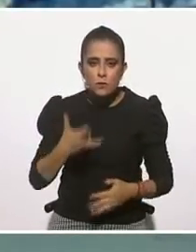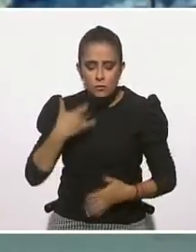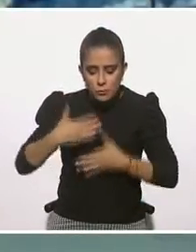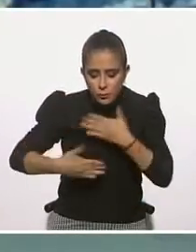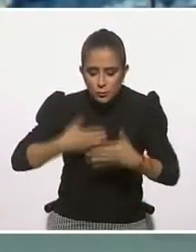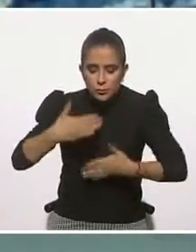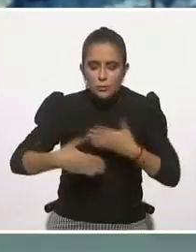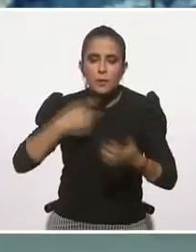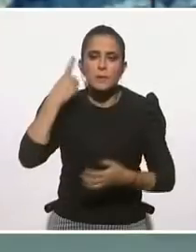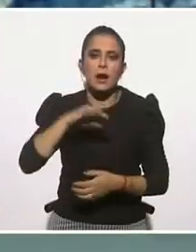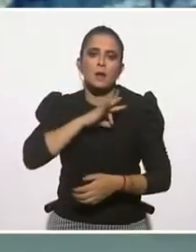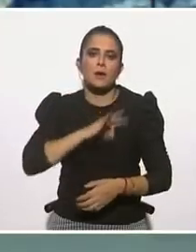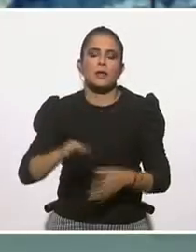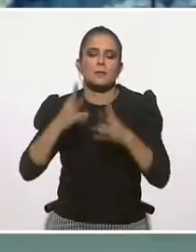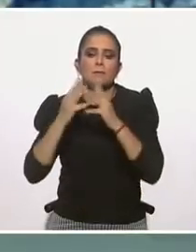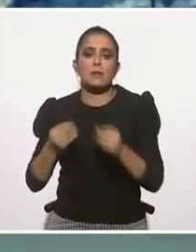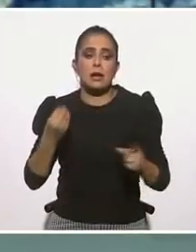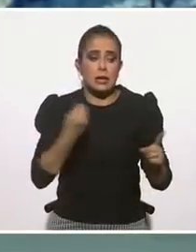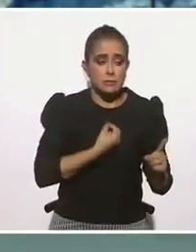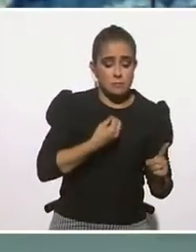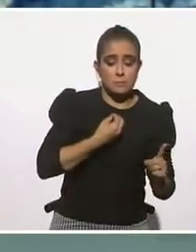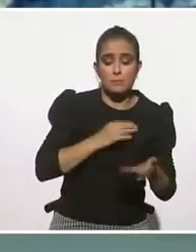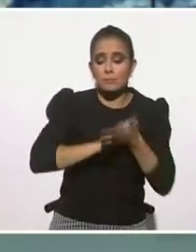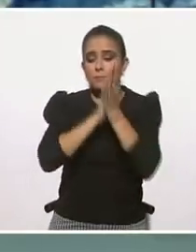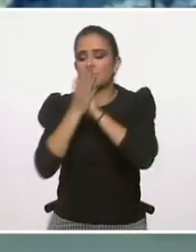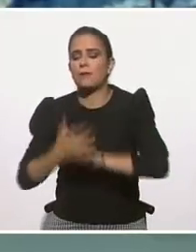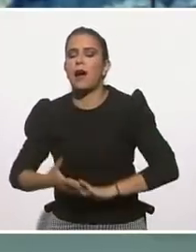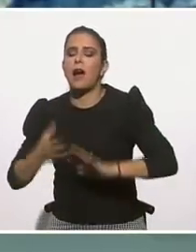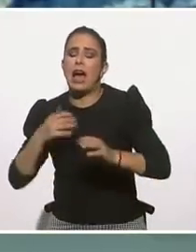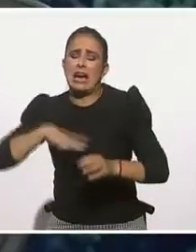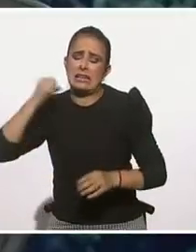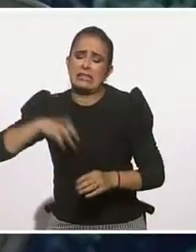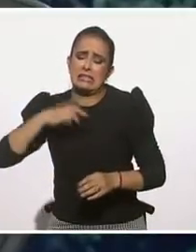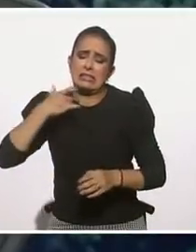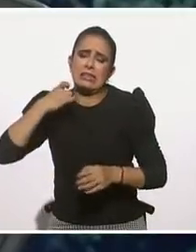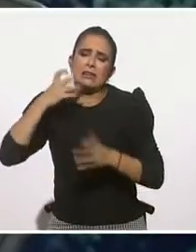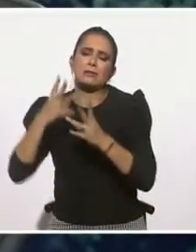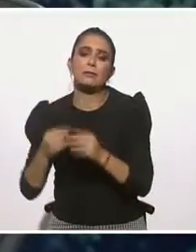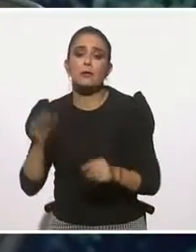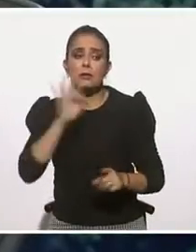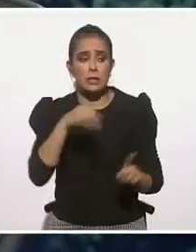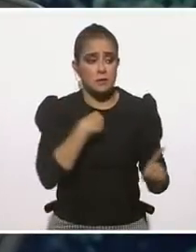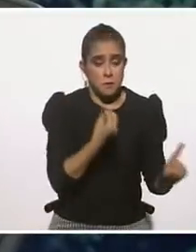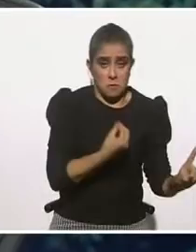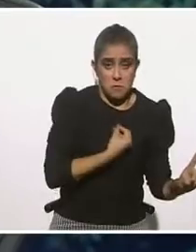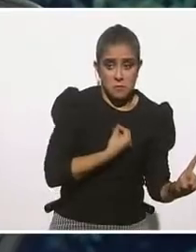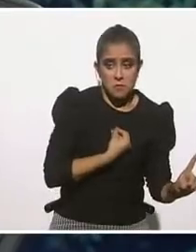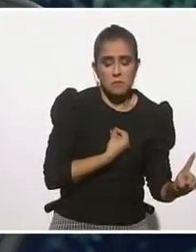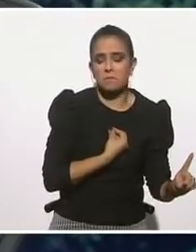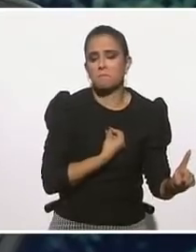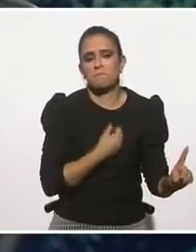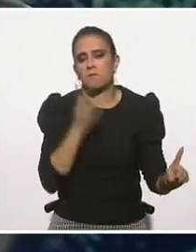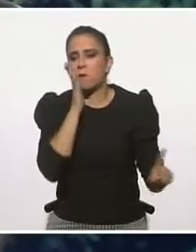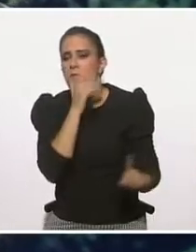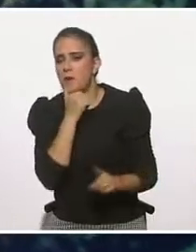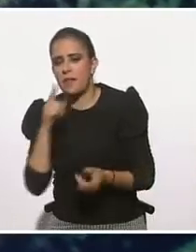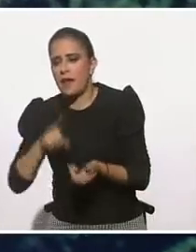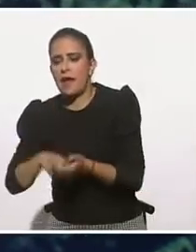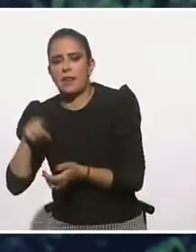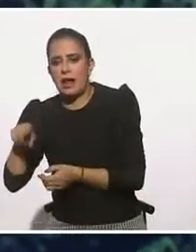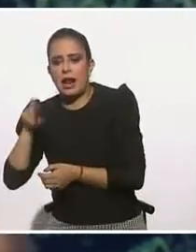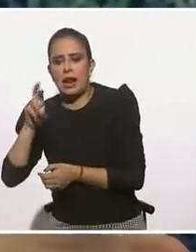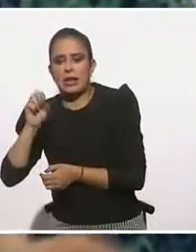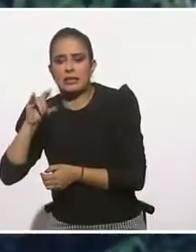convertir a un resistente en resiliente que alguien que ni siquiera tuvo estas herramientas. Y lo principal, como comentabas, es adaptarse, ¿no? Claro.